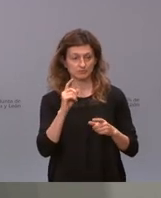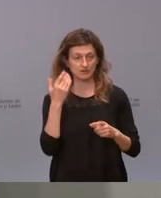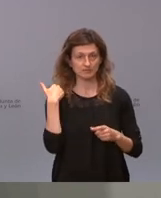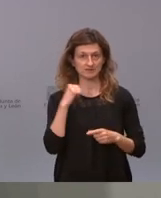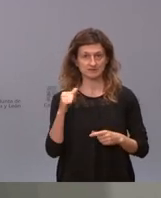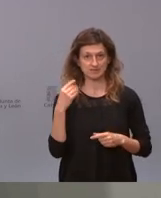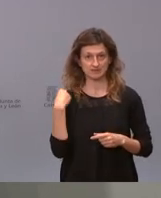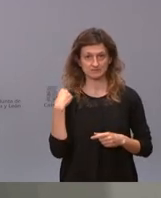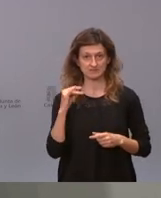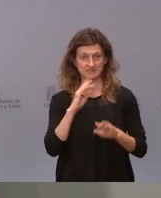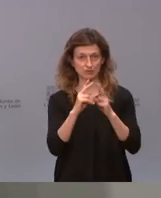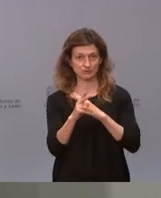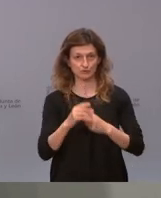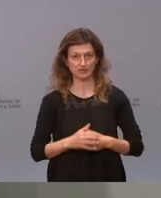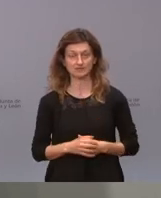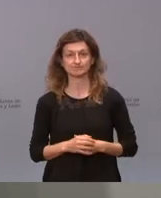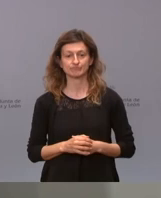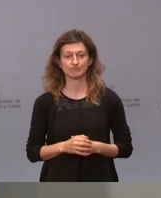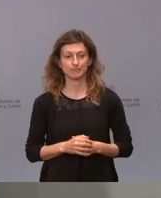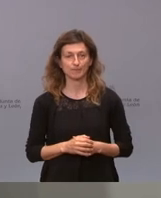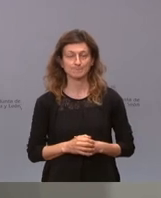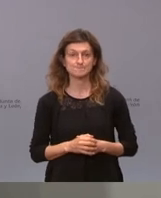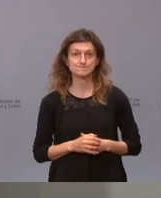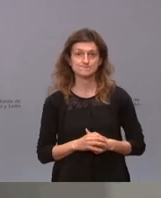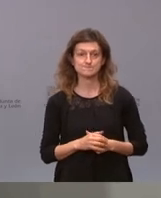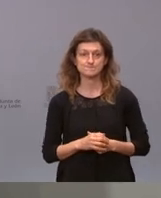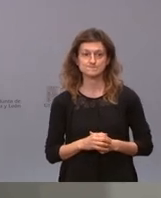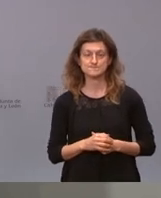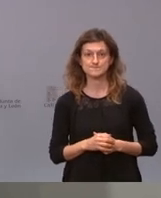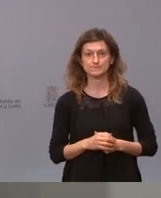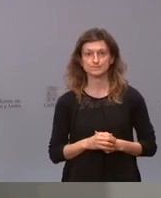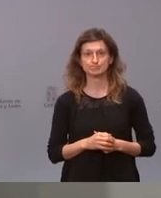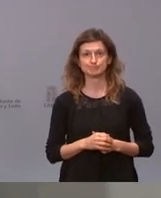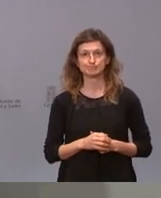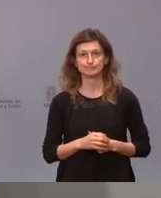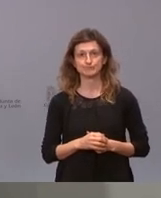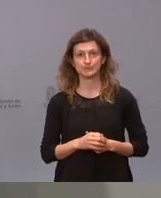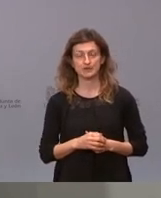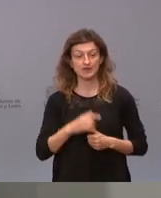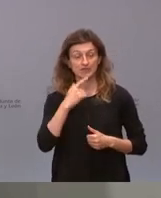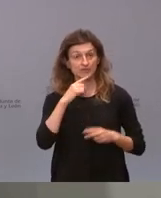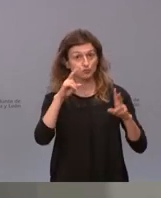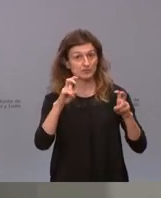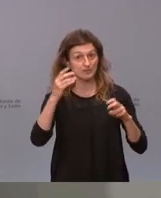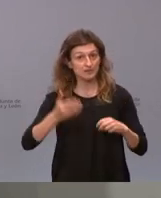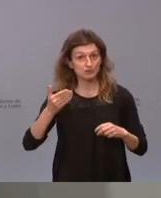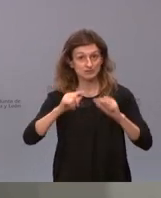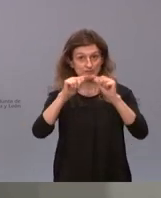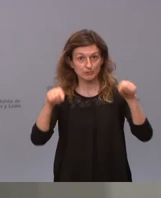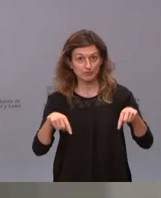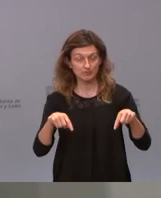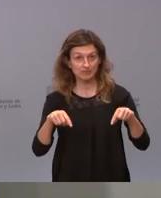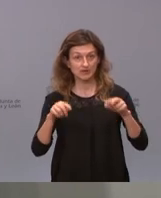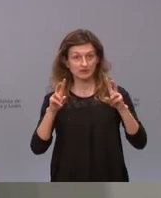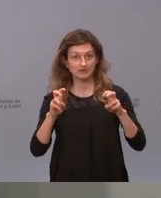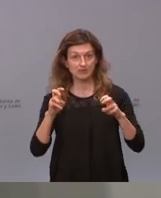la semana pasada y que hoy hemos comentado y se me ha olvidado comentar porque hubo un asunto importante en la provincia que fue el asunto